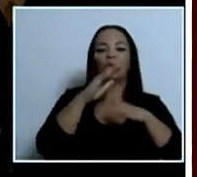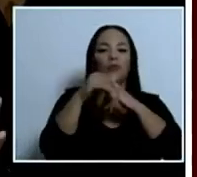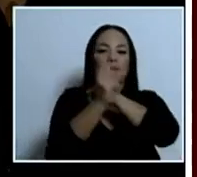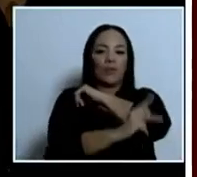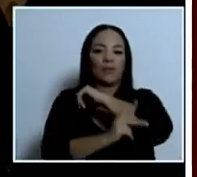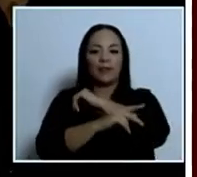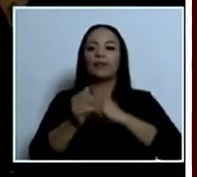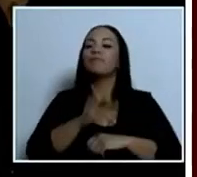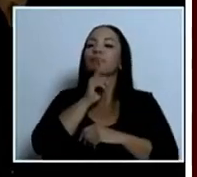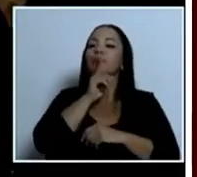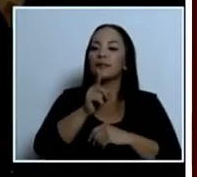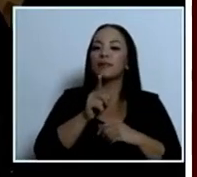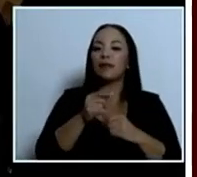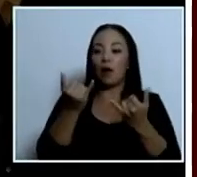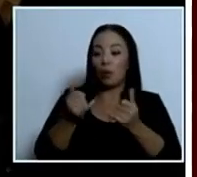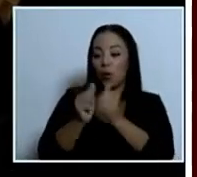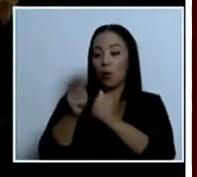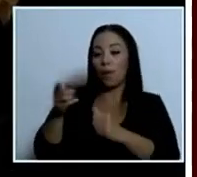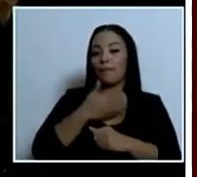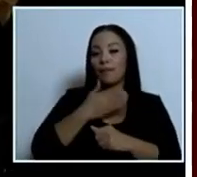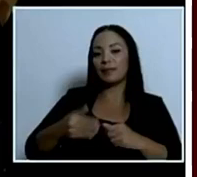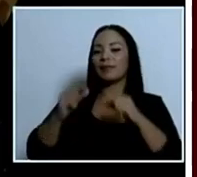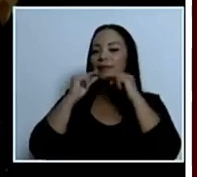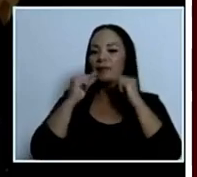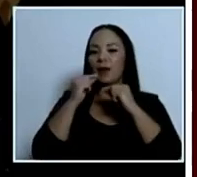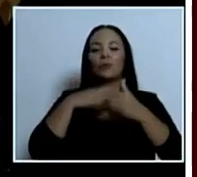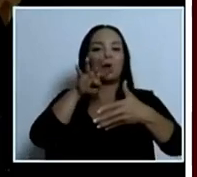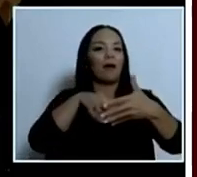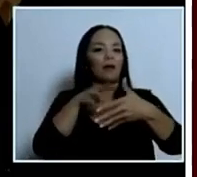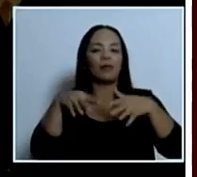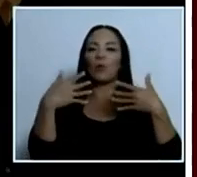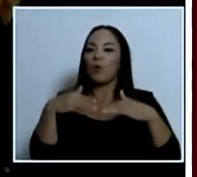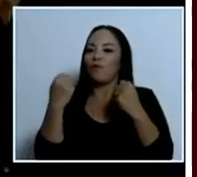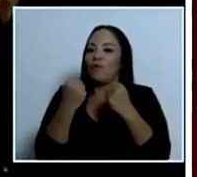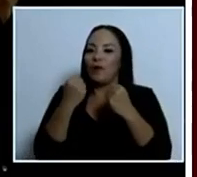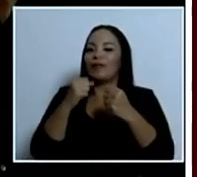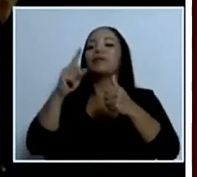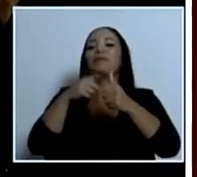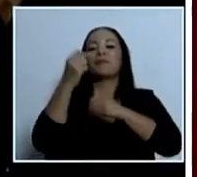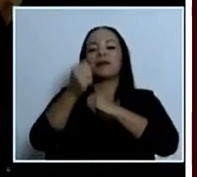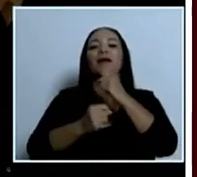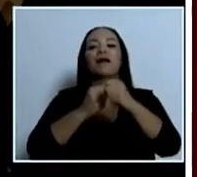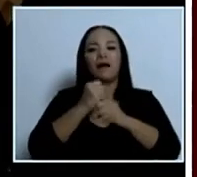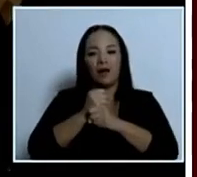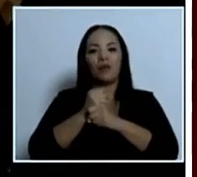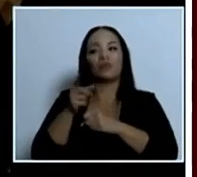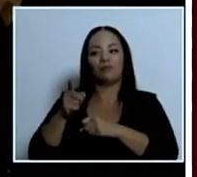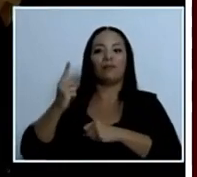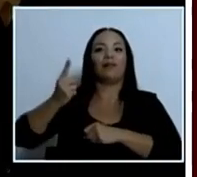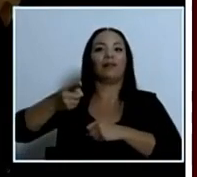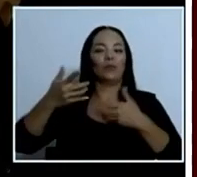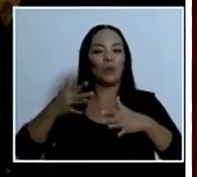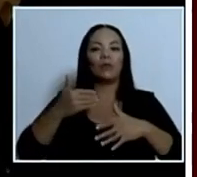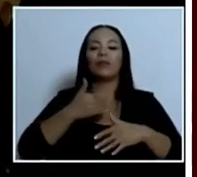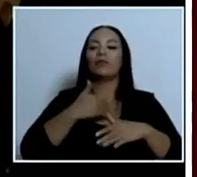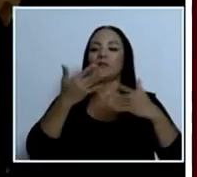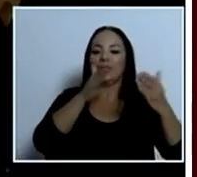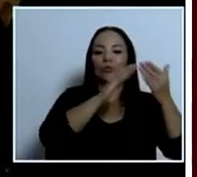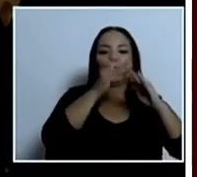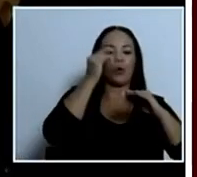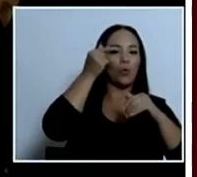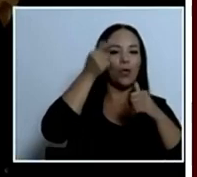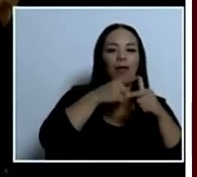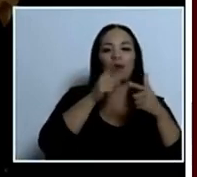Y ciertamente con el presidente Chávez tenemos una agenda bastante fuerte en este primer año de mandato. Tenemos ya ciudad-gobierno, el préstamo de